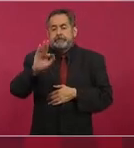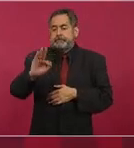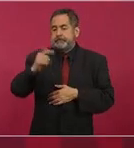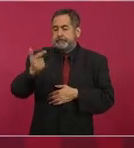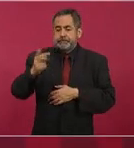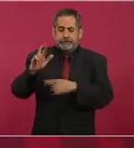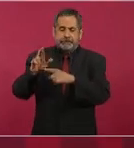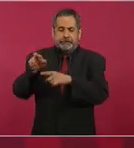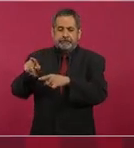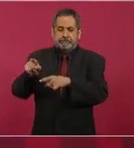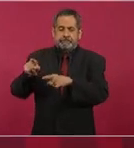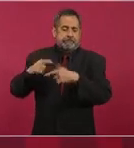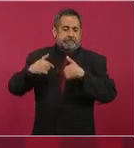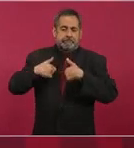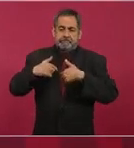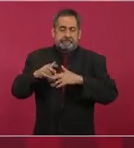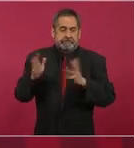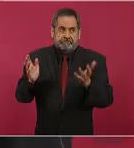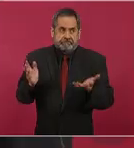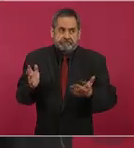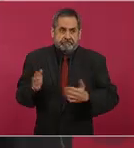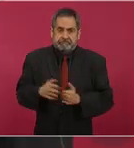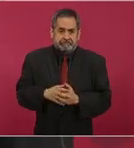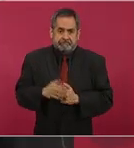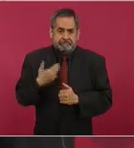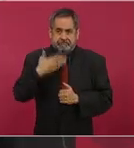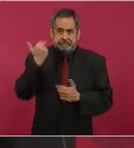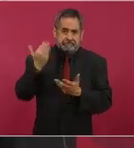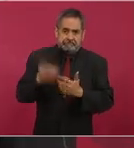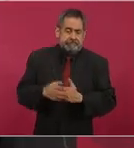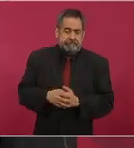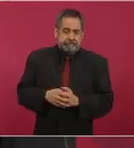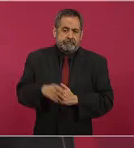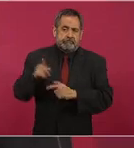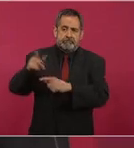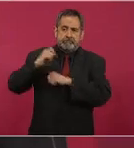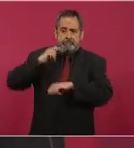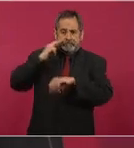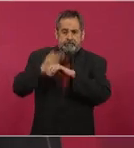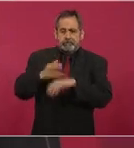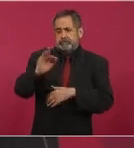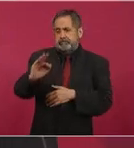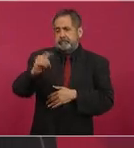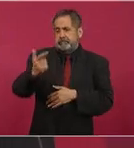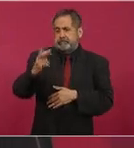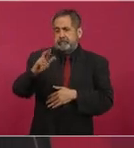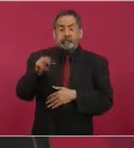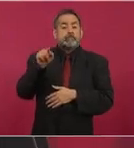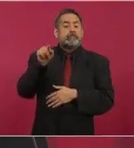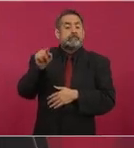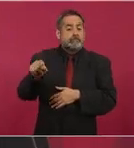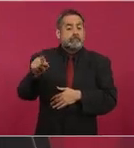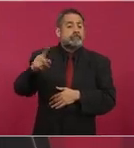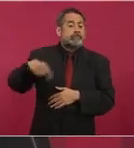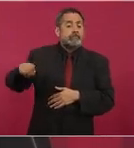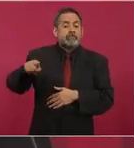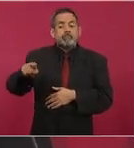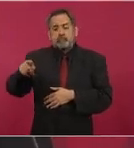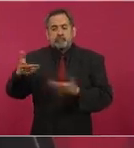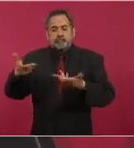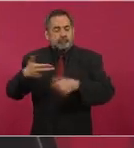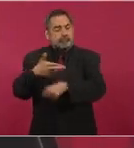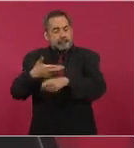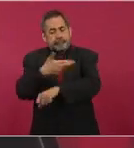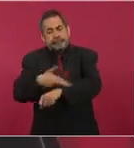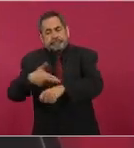General de la República. La Fiscalía, que fue la que llevó a cabo